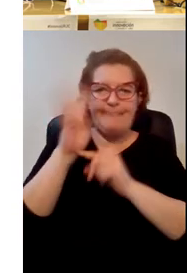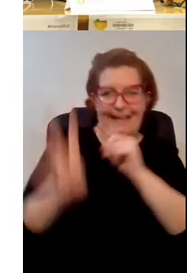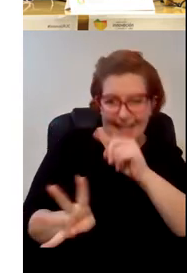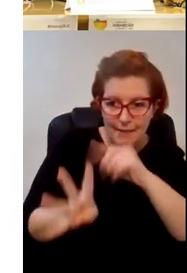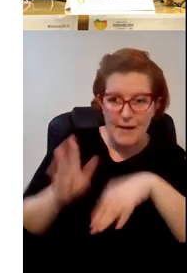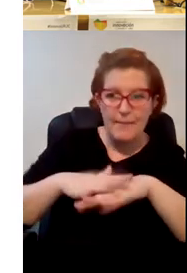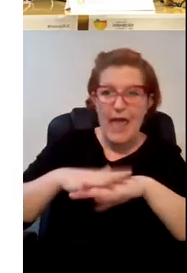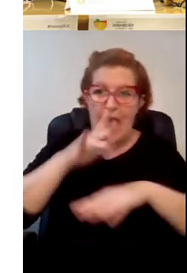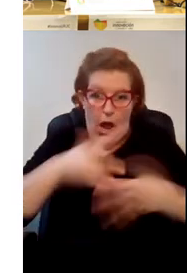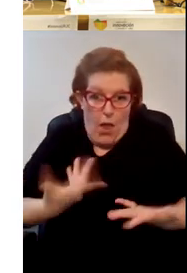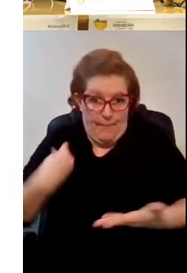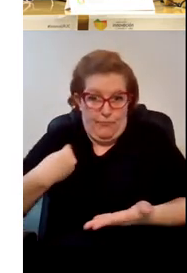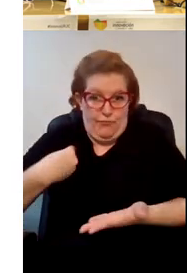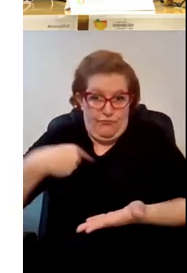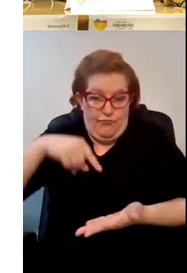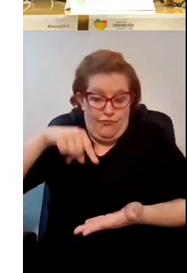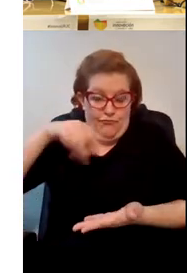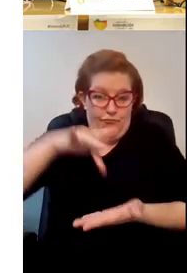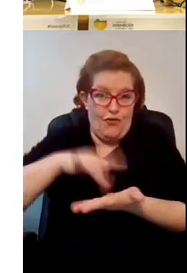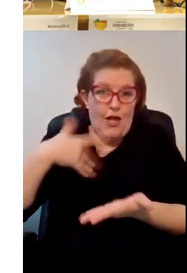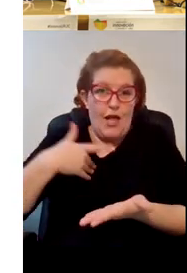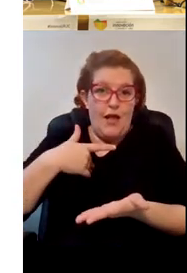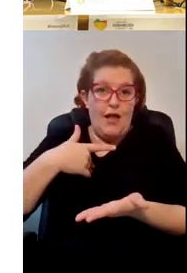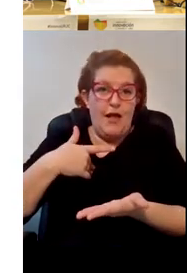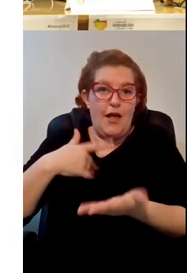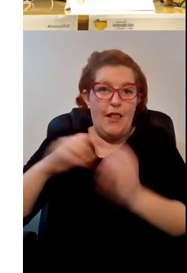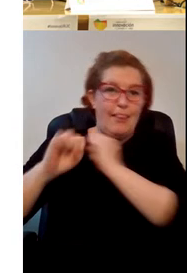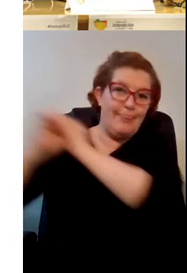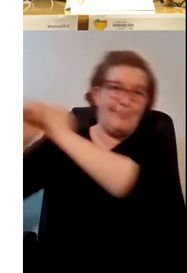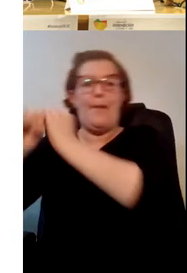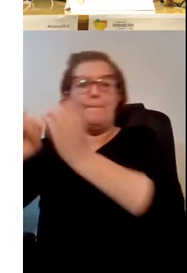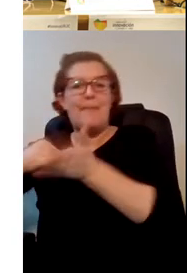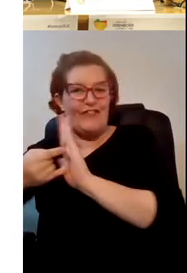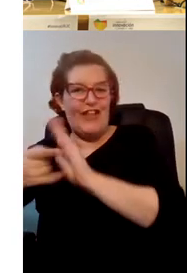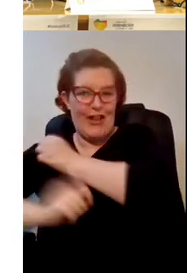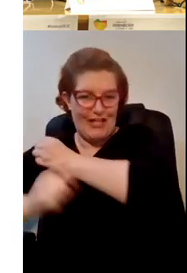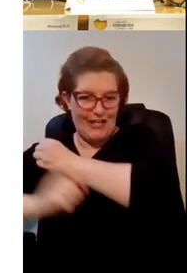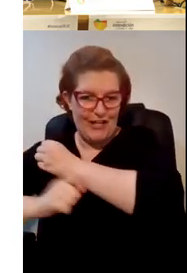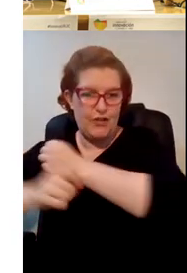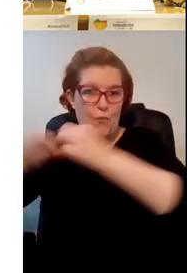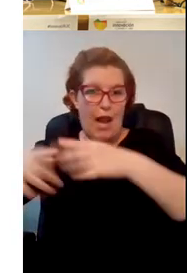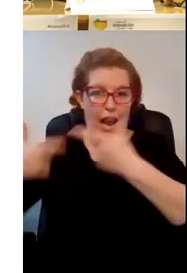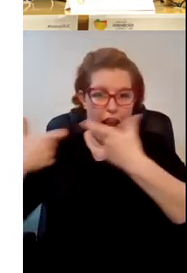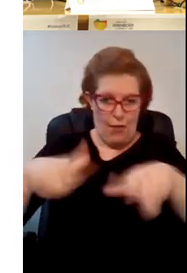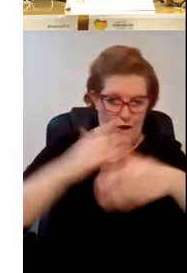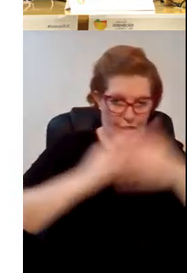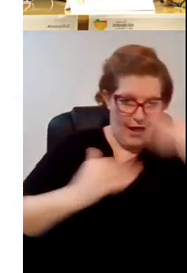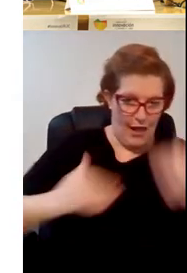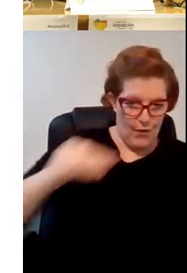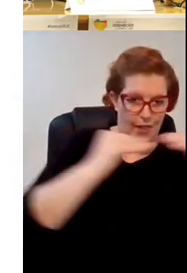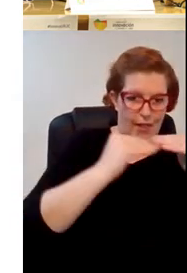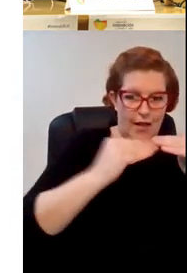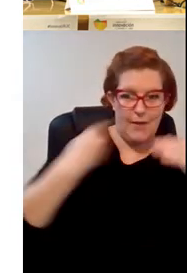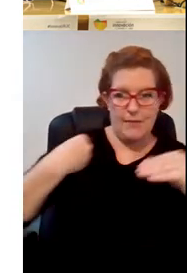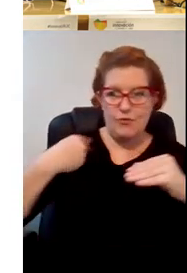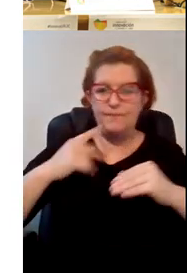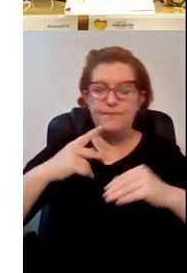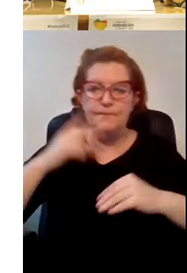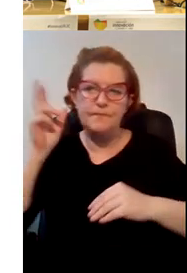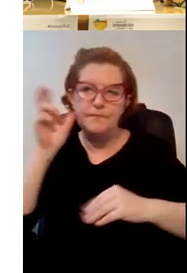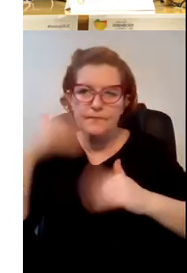ahora mismo la oficina verde depende de vicerrectora de planificación y estrategia al igual que la unidad de igualdad y al igual que la unidad de igualdad